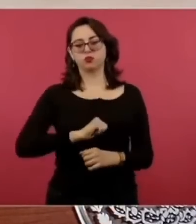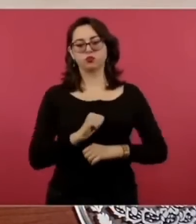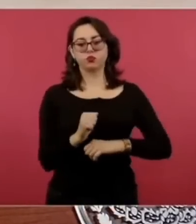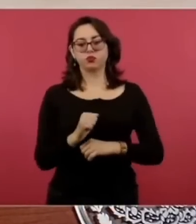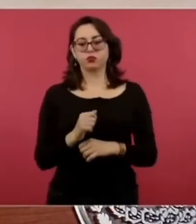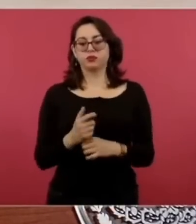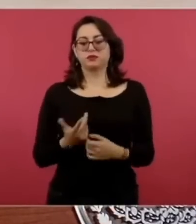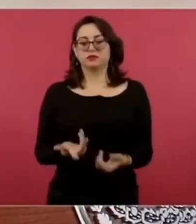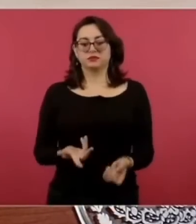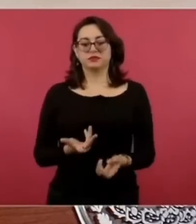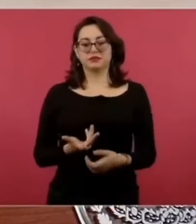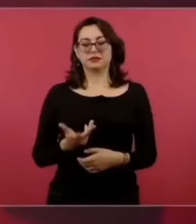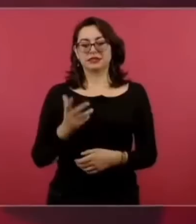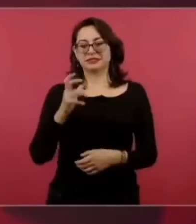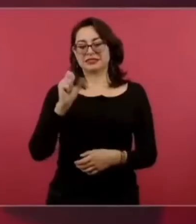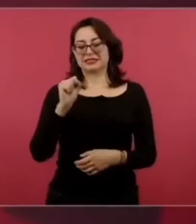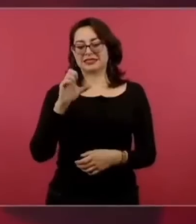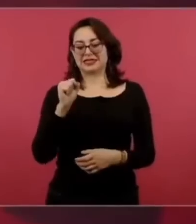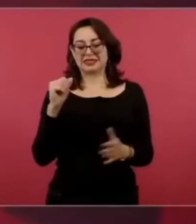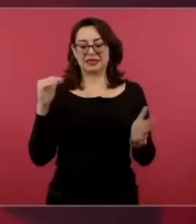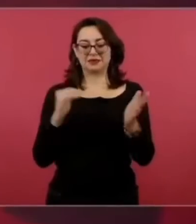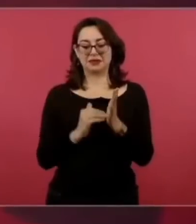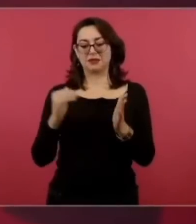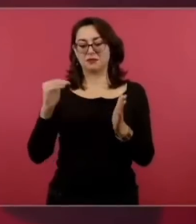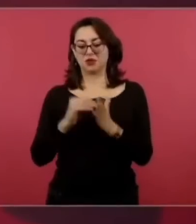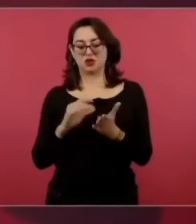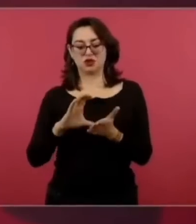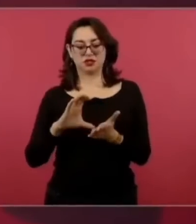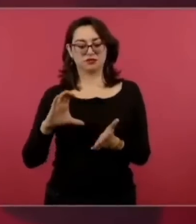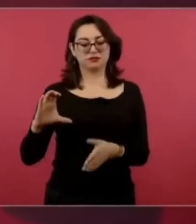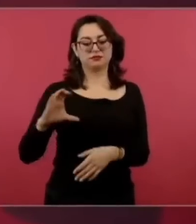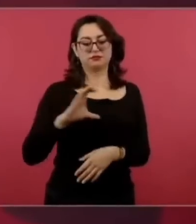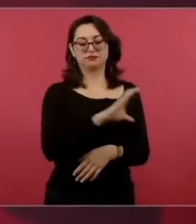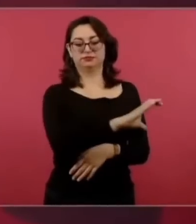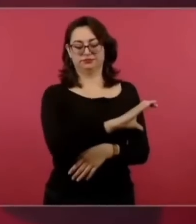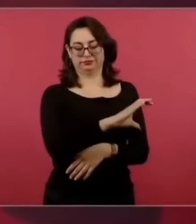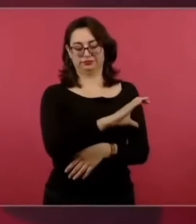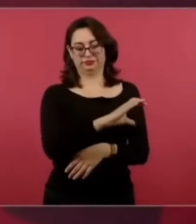vendían 60 mil millones de pesos al año